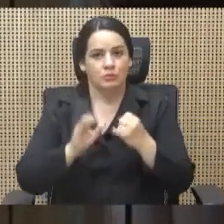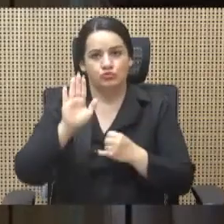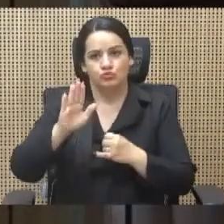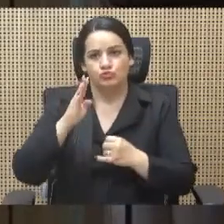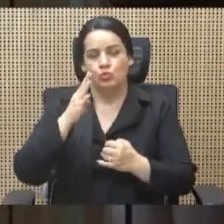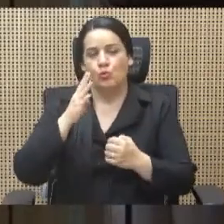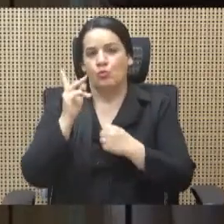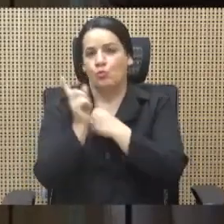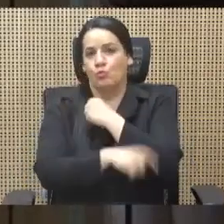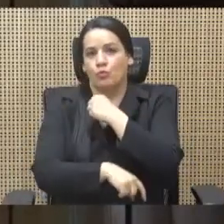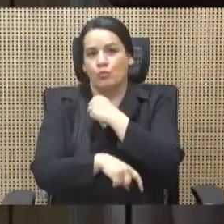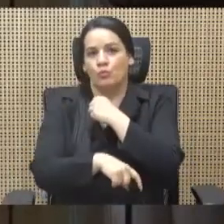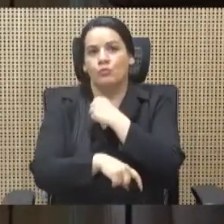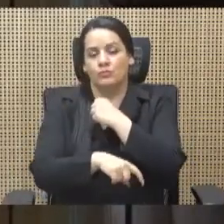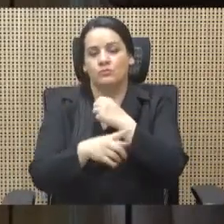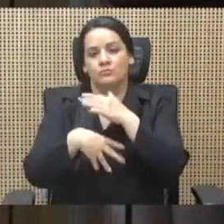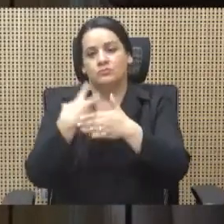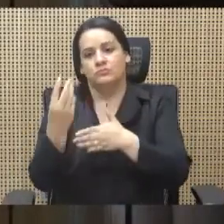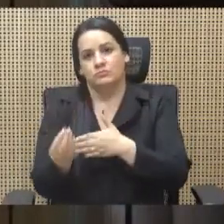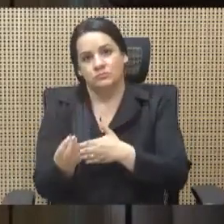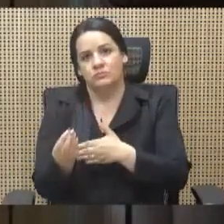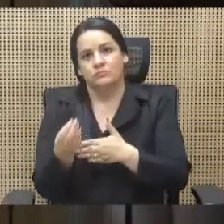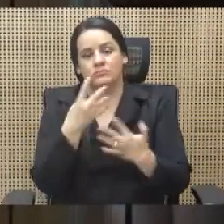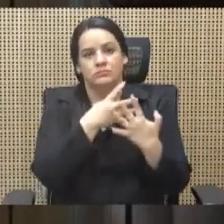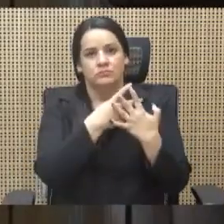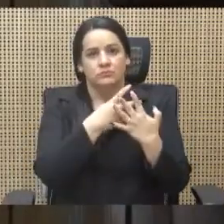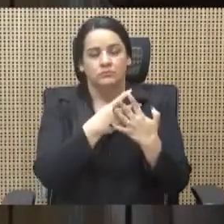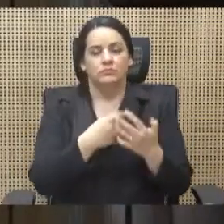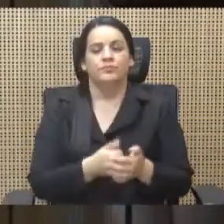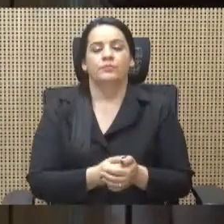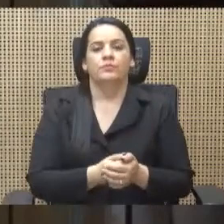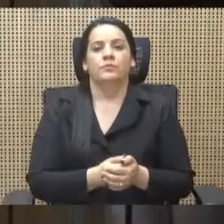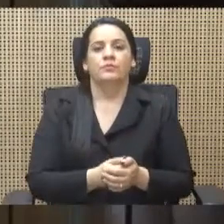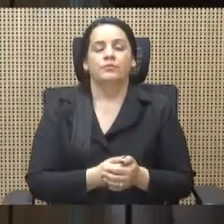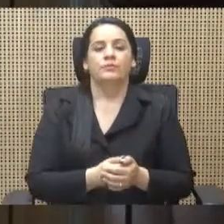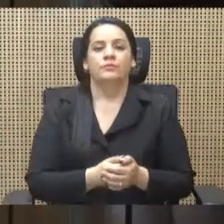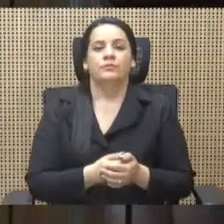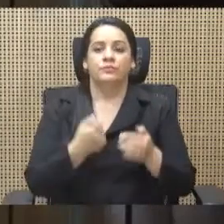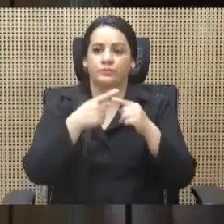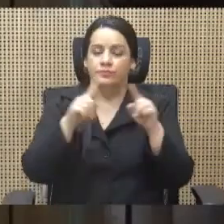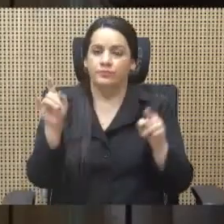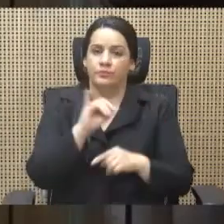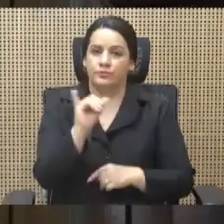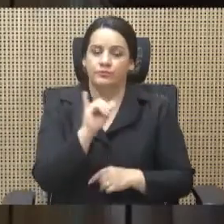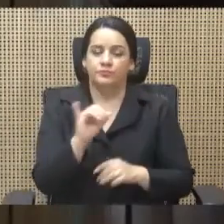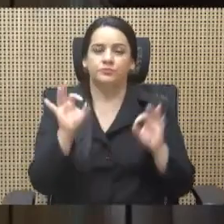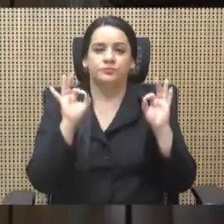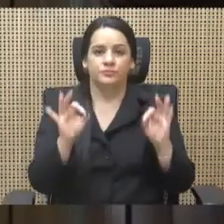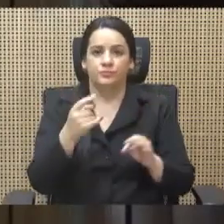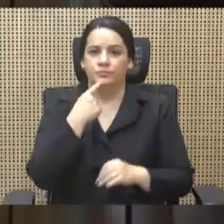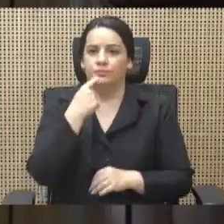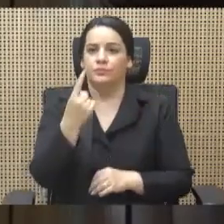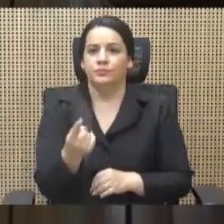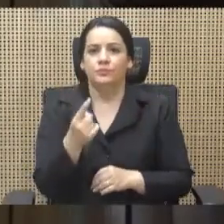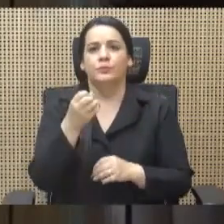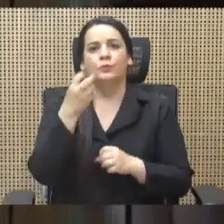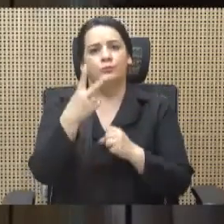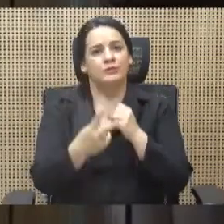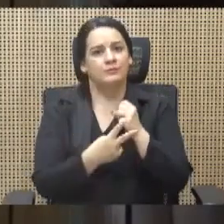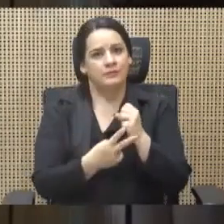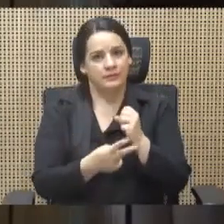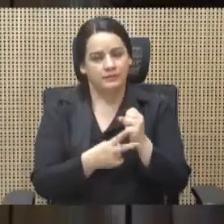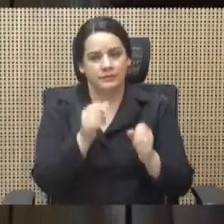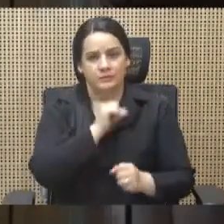que, como bien lo han dicho las autoridades en reiteradas ocasiones, pareciera ser que el